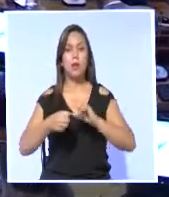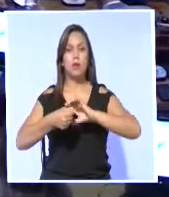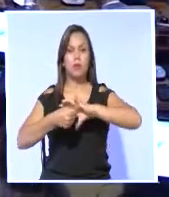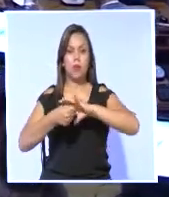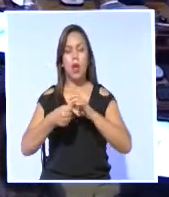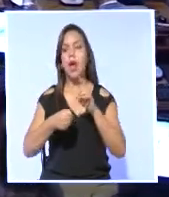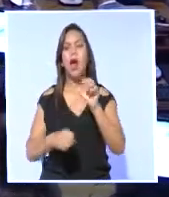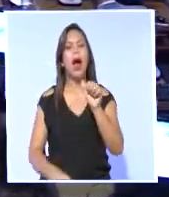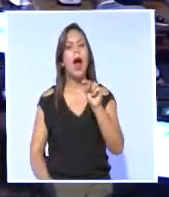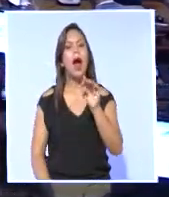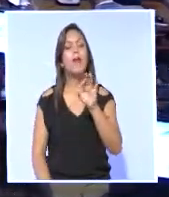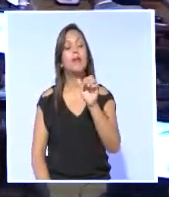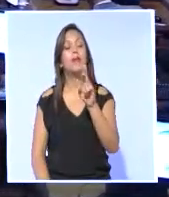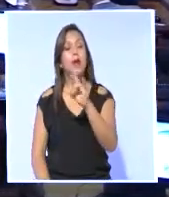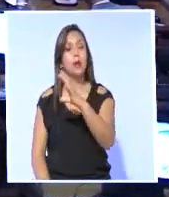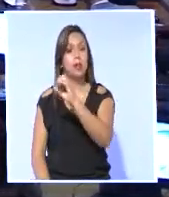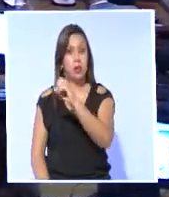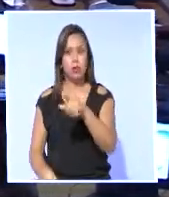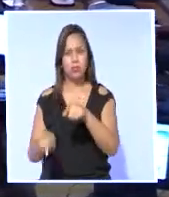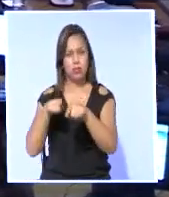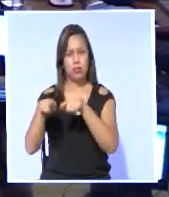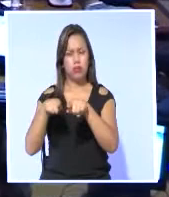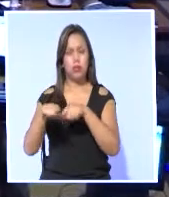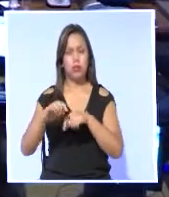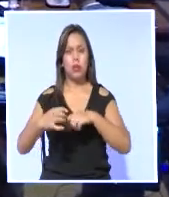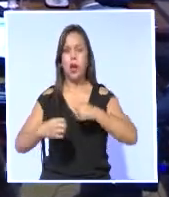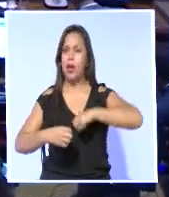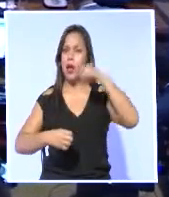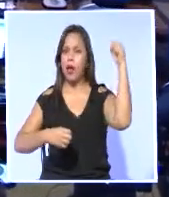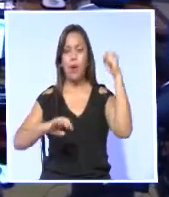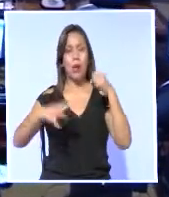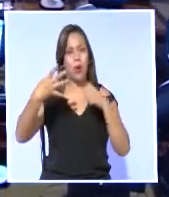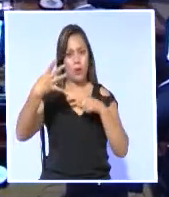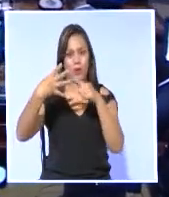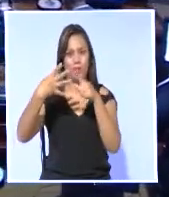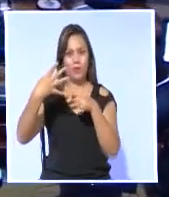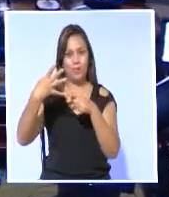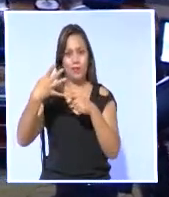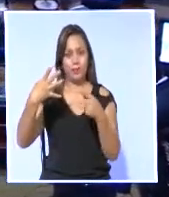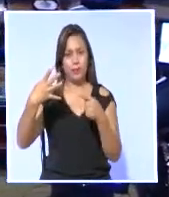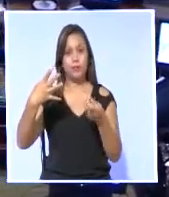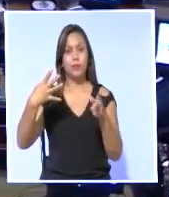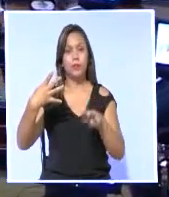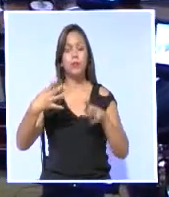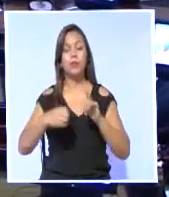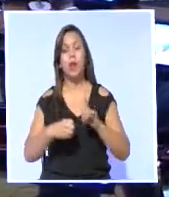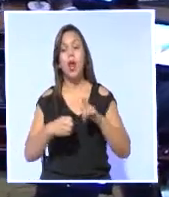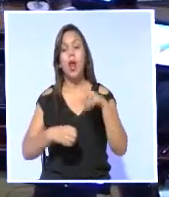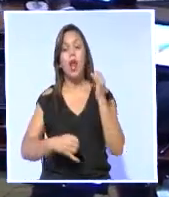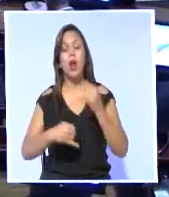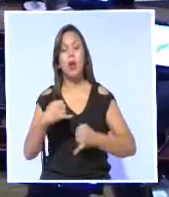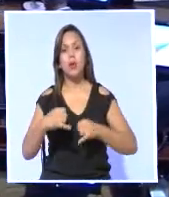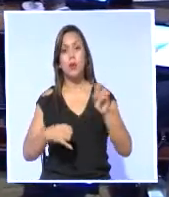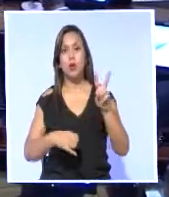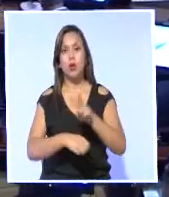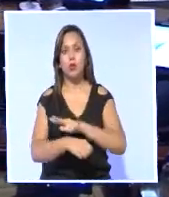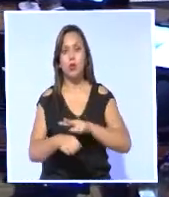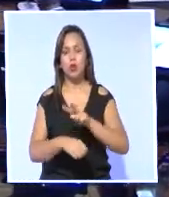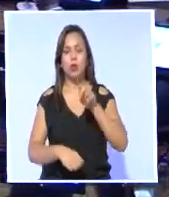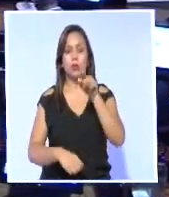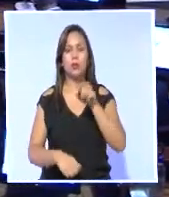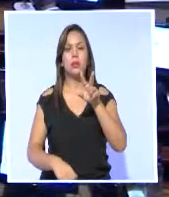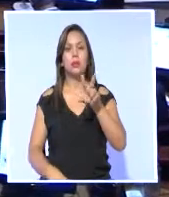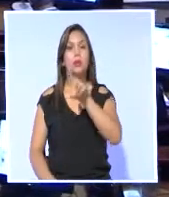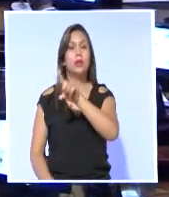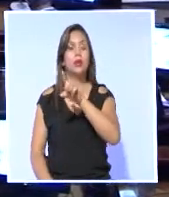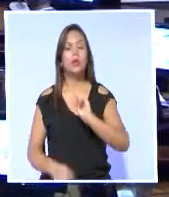Ice Marathon, 100 kilómetros, donde logró el cuarto lugar. Y por último completó la media maratón en dos horas, 31 minutos